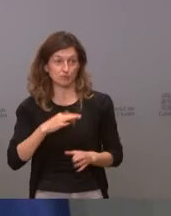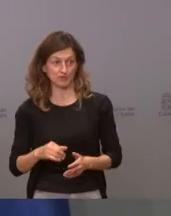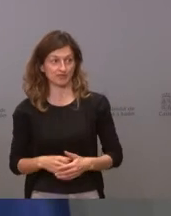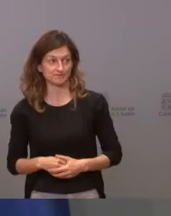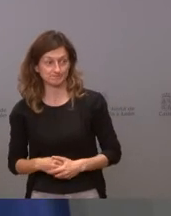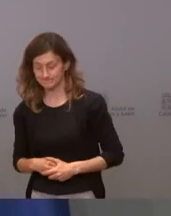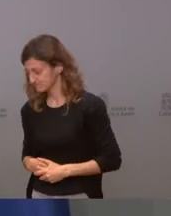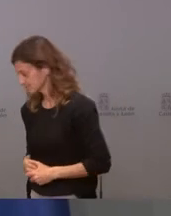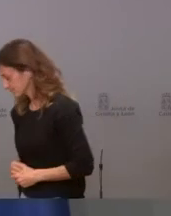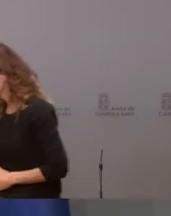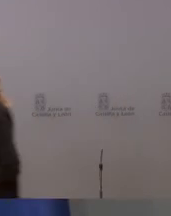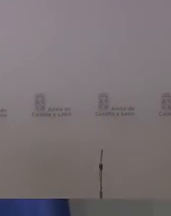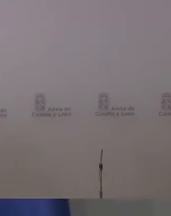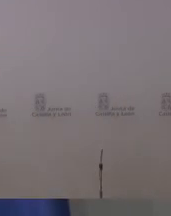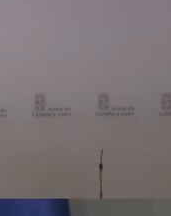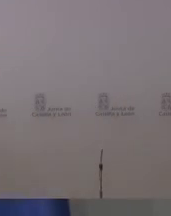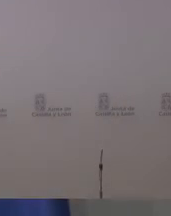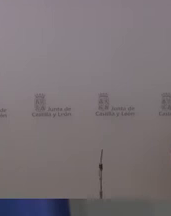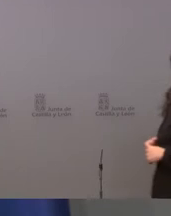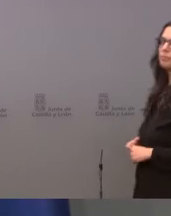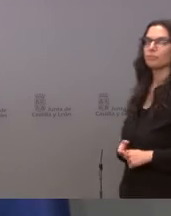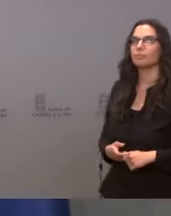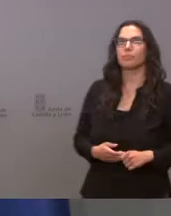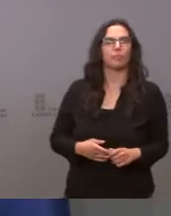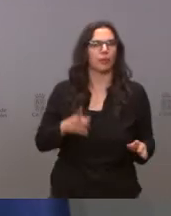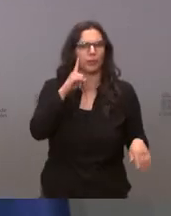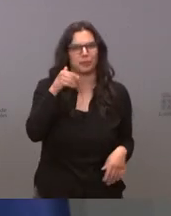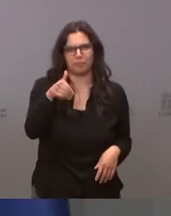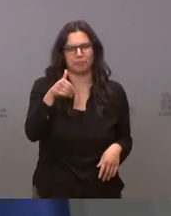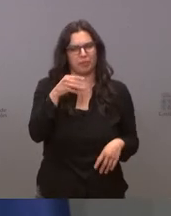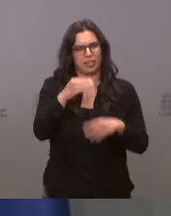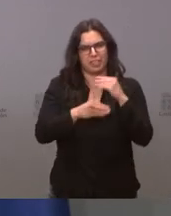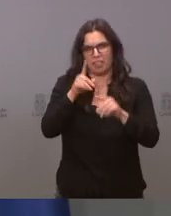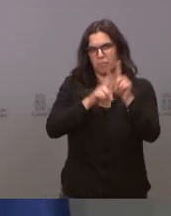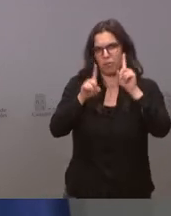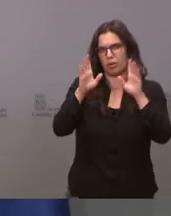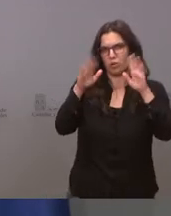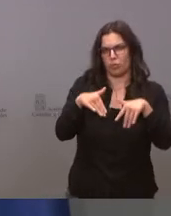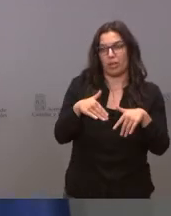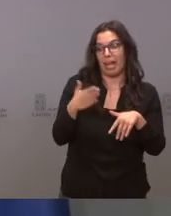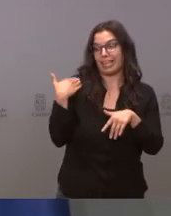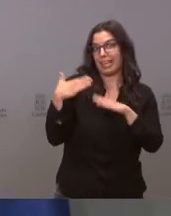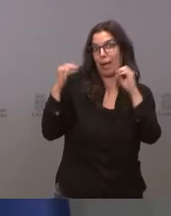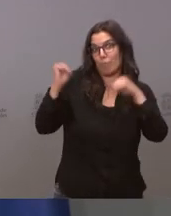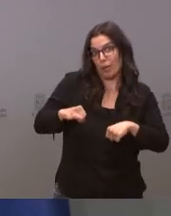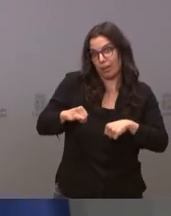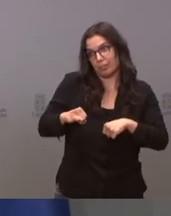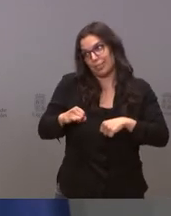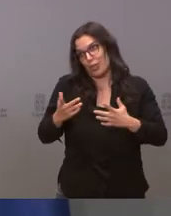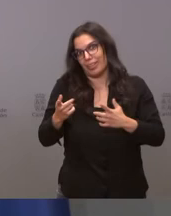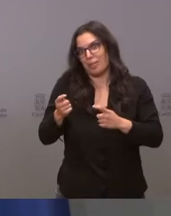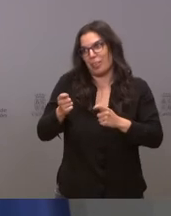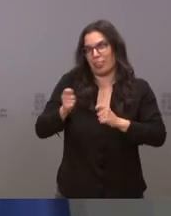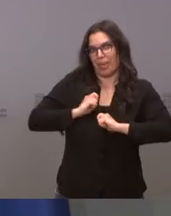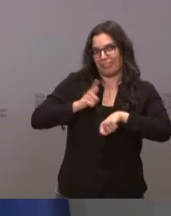se hará en breve yo creo que eso no va a suponer un gran problema pero está aprobado ayer déjennos que lo estudien